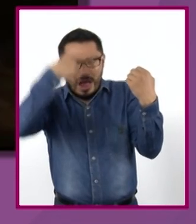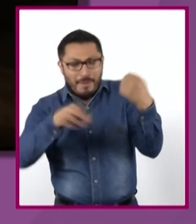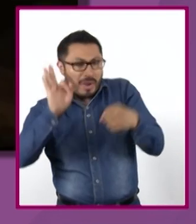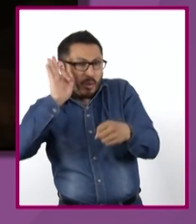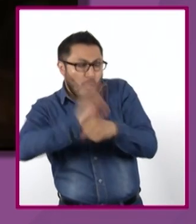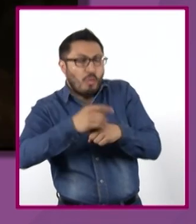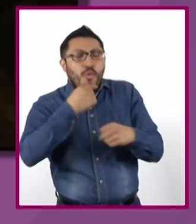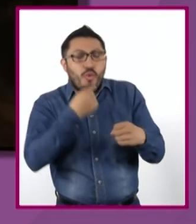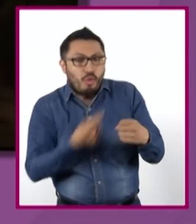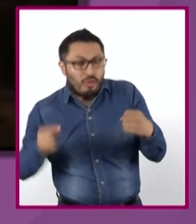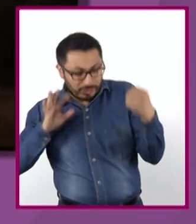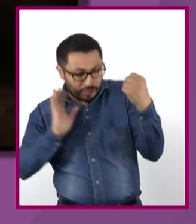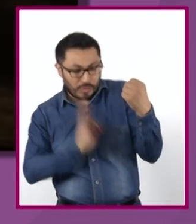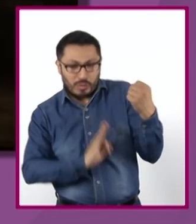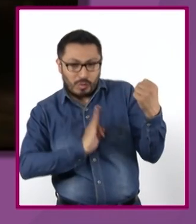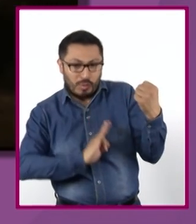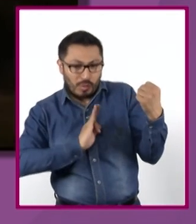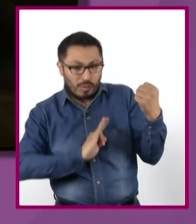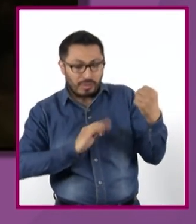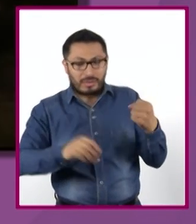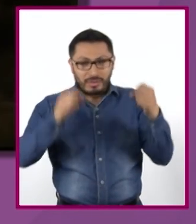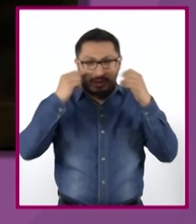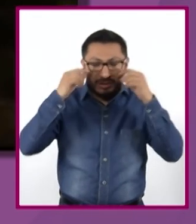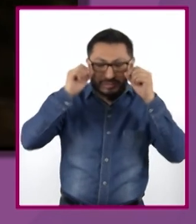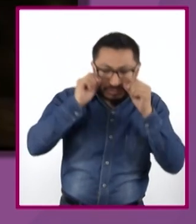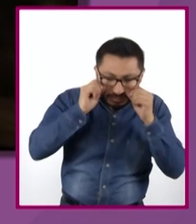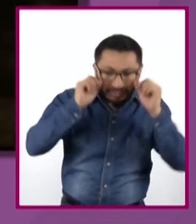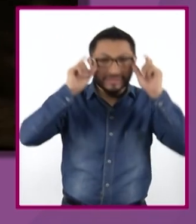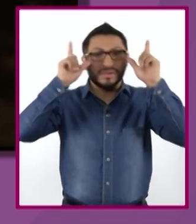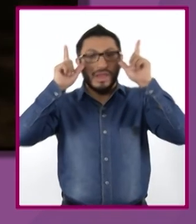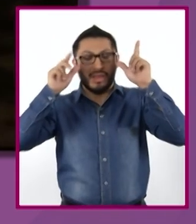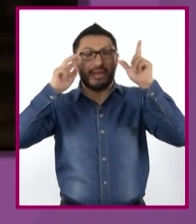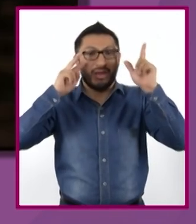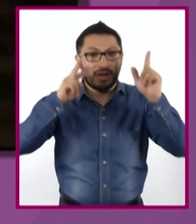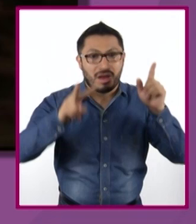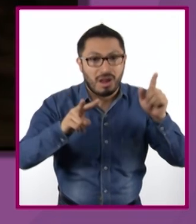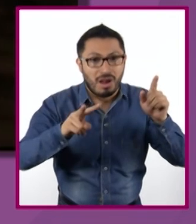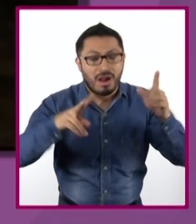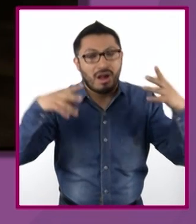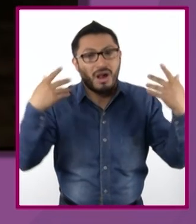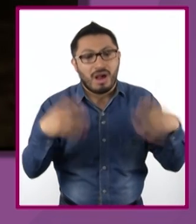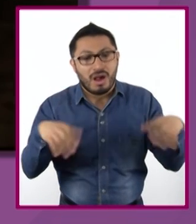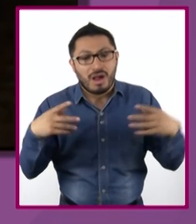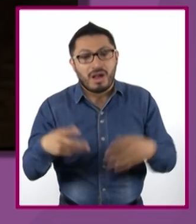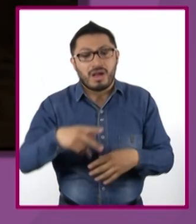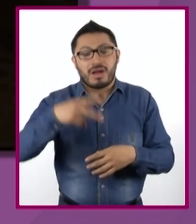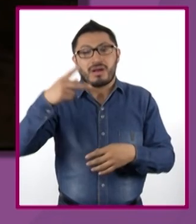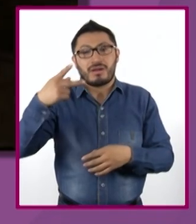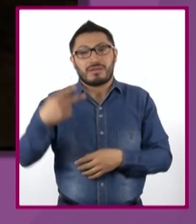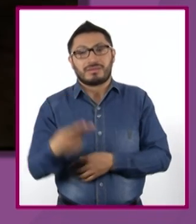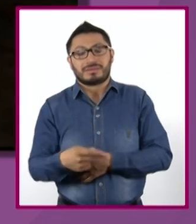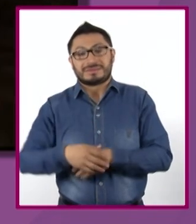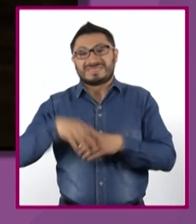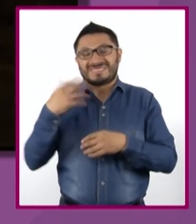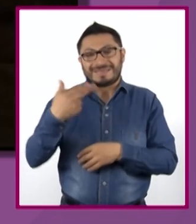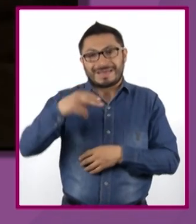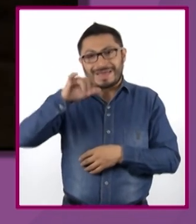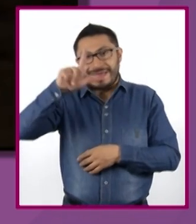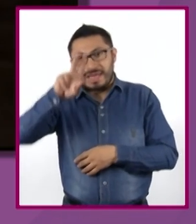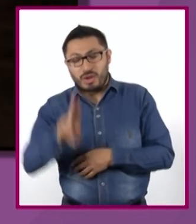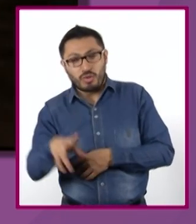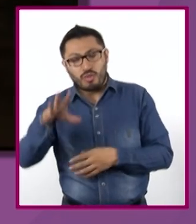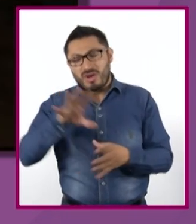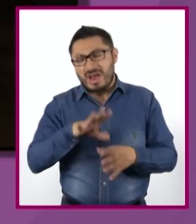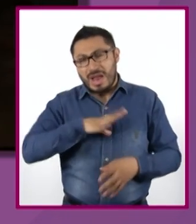Abrí los ojos y estaba la creación. Estaba frente a mí el jilú con toda la historia contenida en su interior,